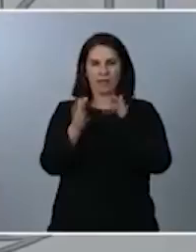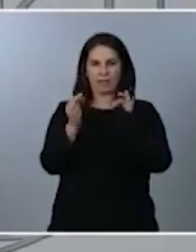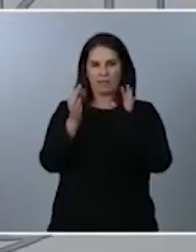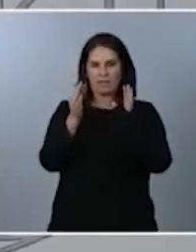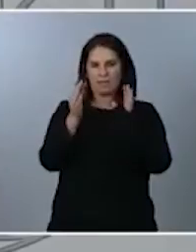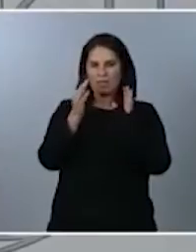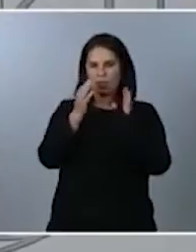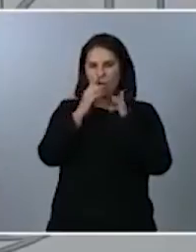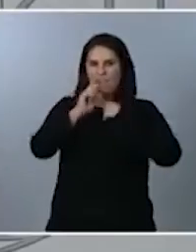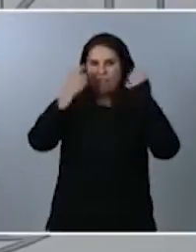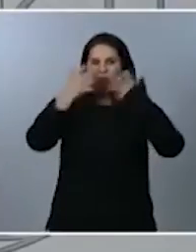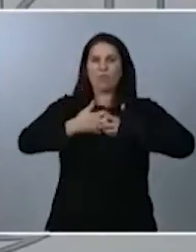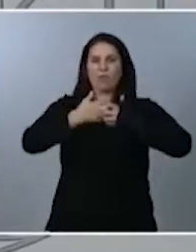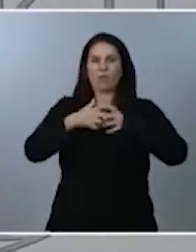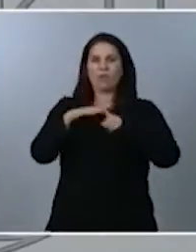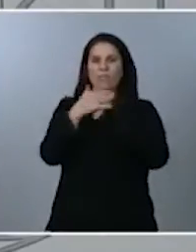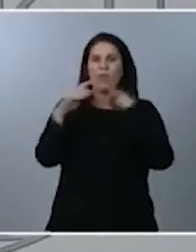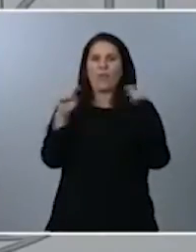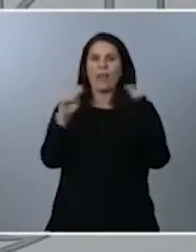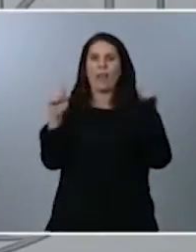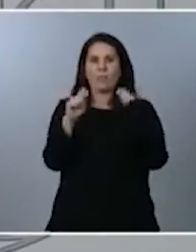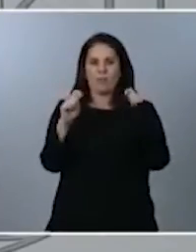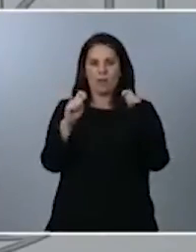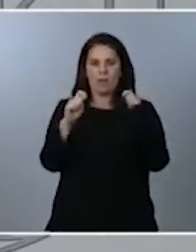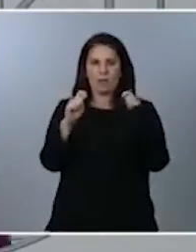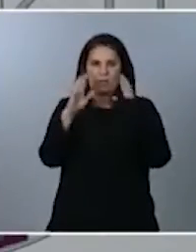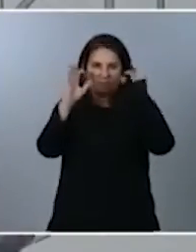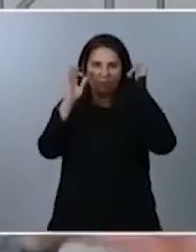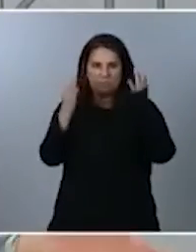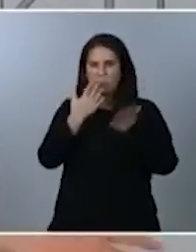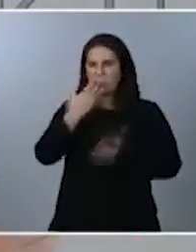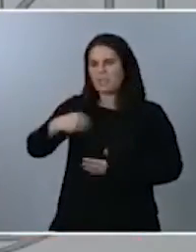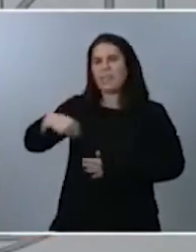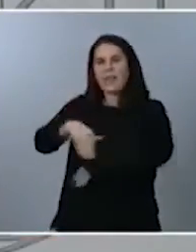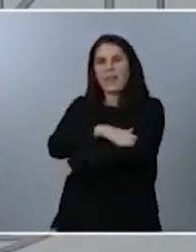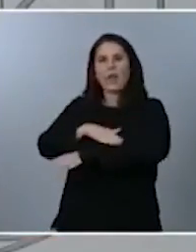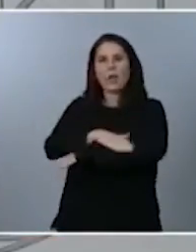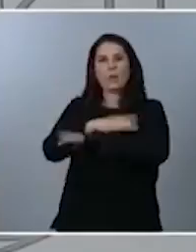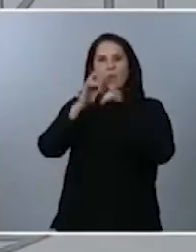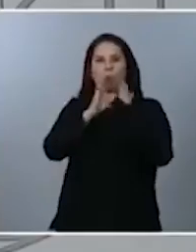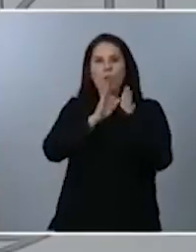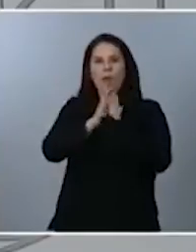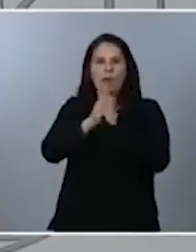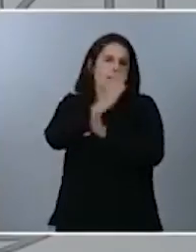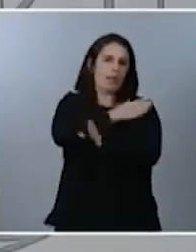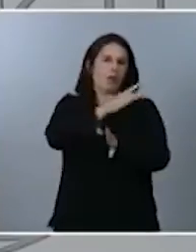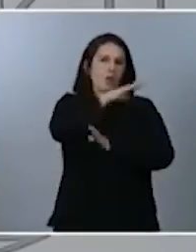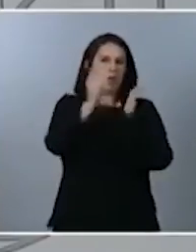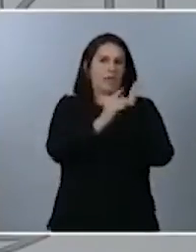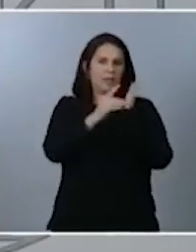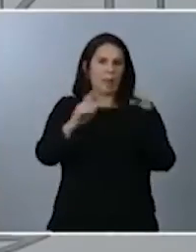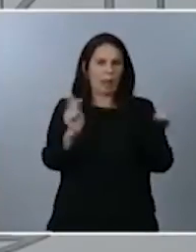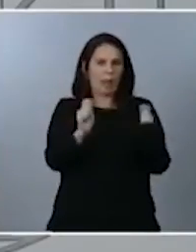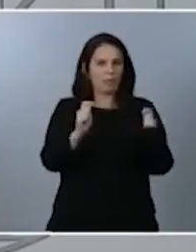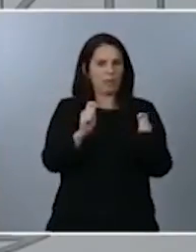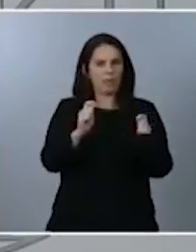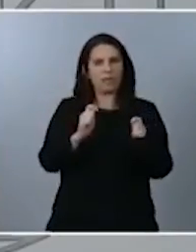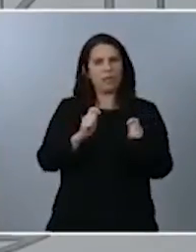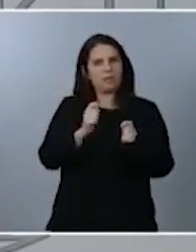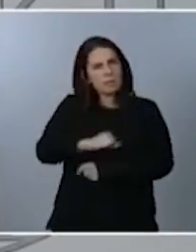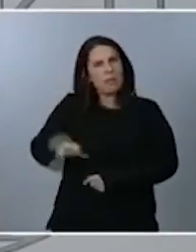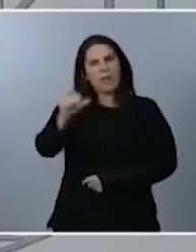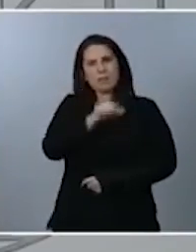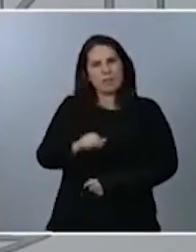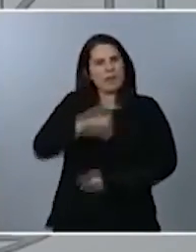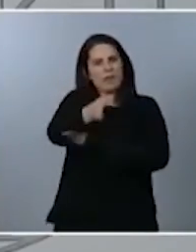presidente de Gobierno se va a someter, como lo ha hecho en el decreto de alarma anterior, a todas las semanas las preguntas de control de la